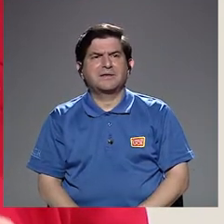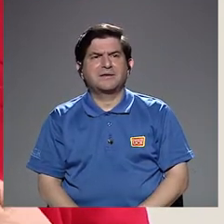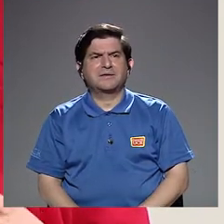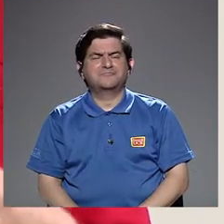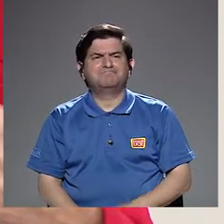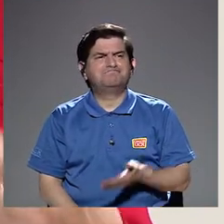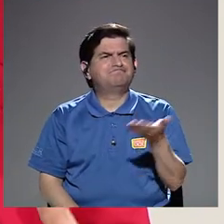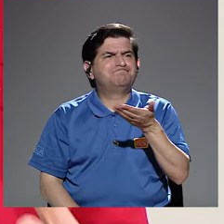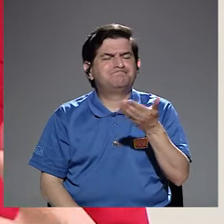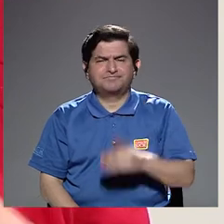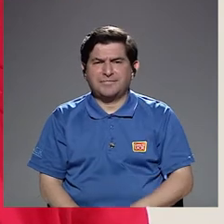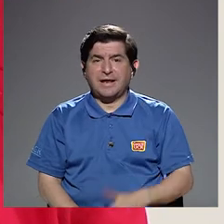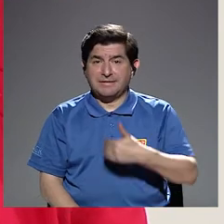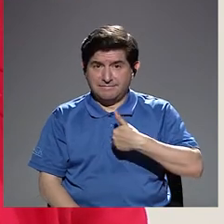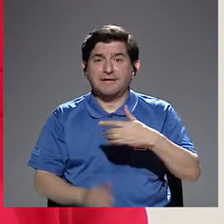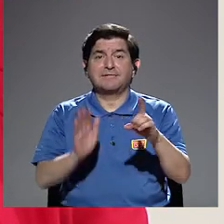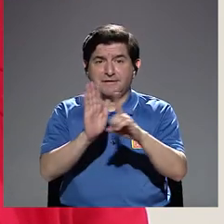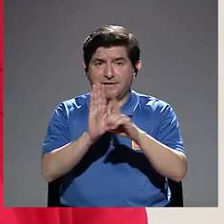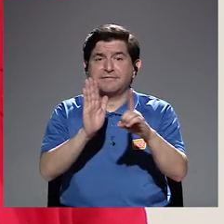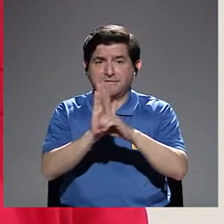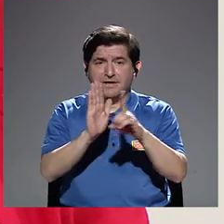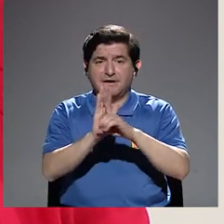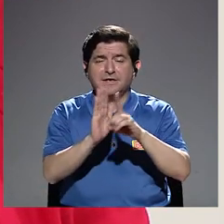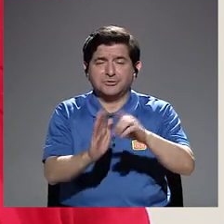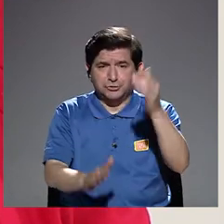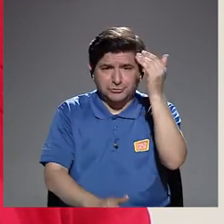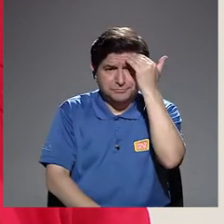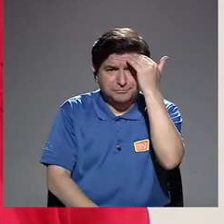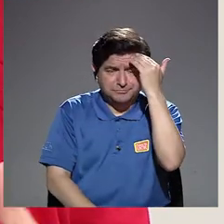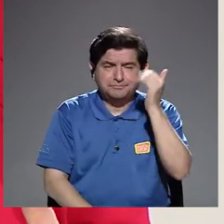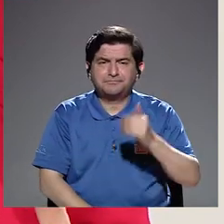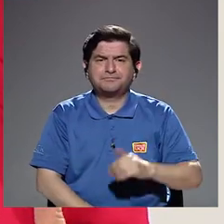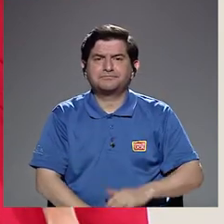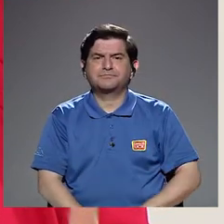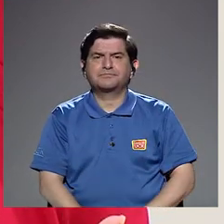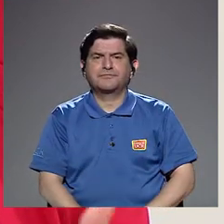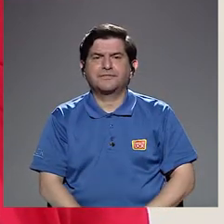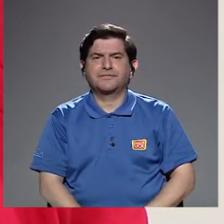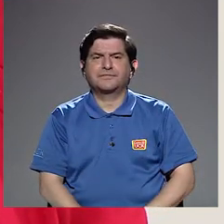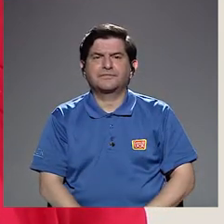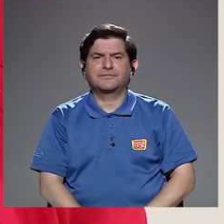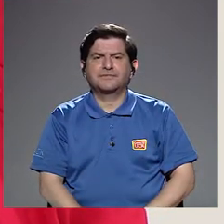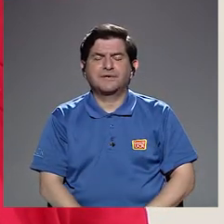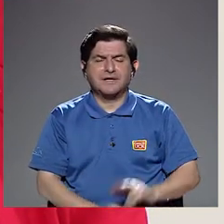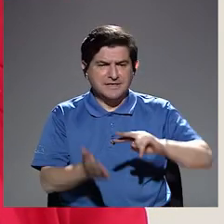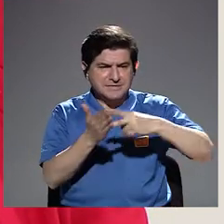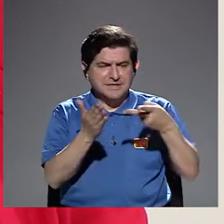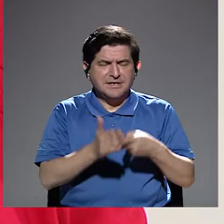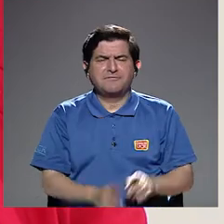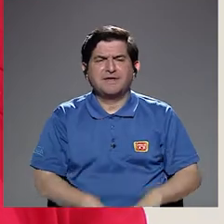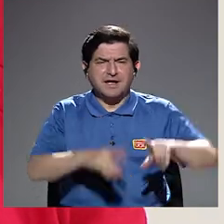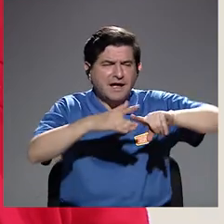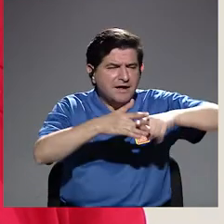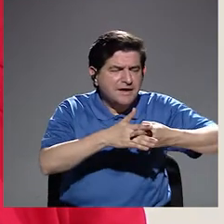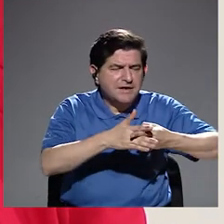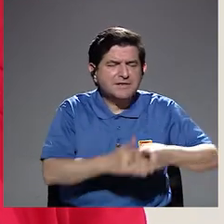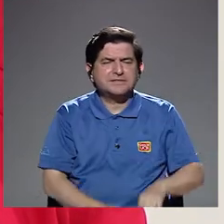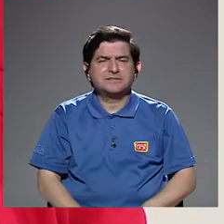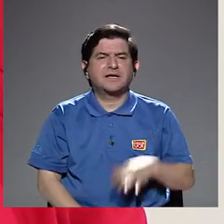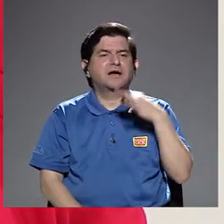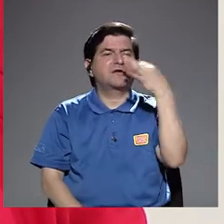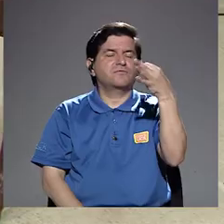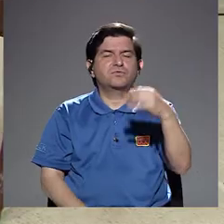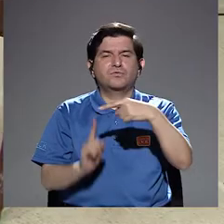mención de que merecen derechos, es plantar su futuro, ¿verdad?, en el